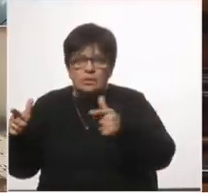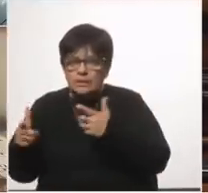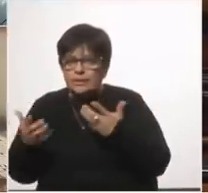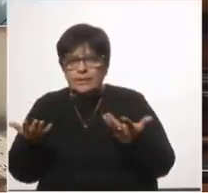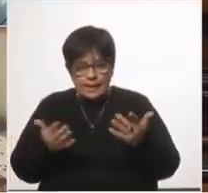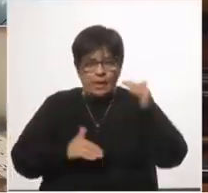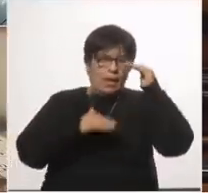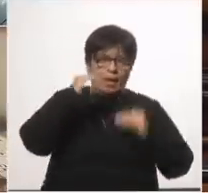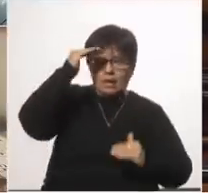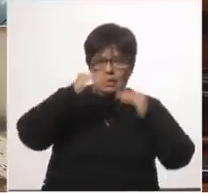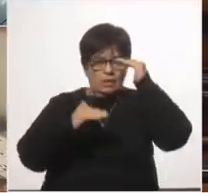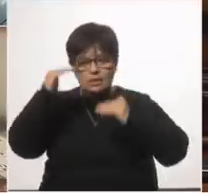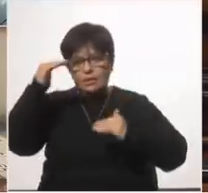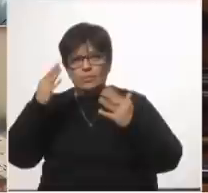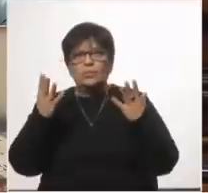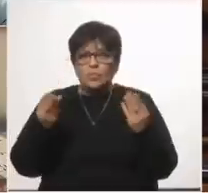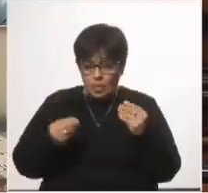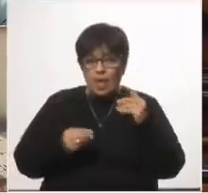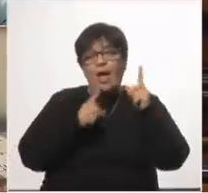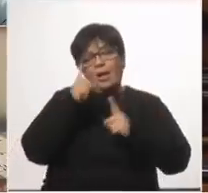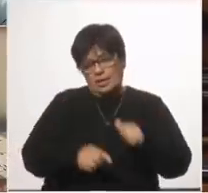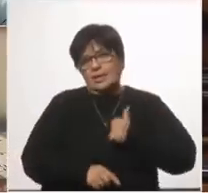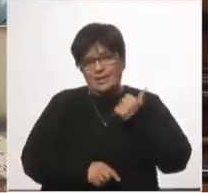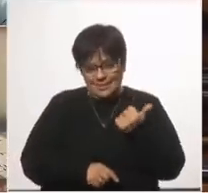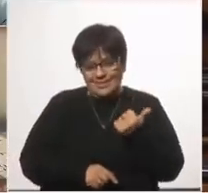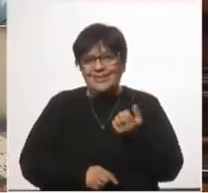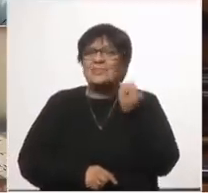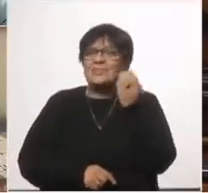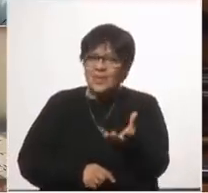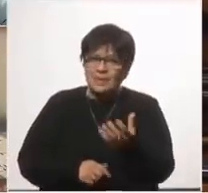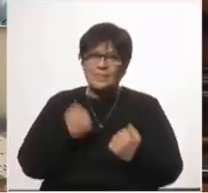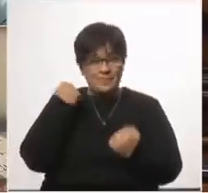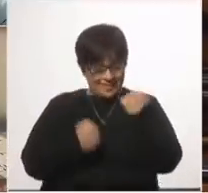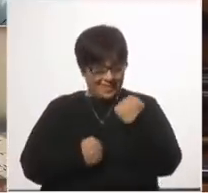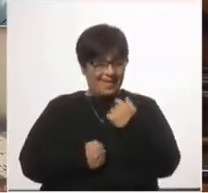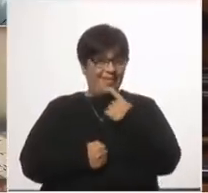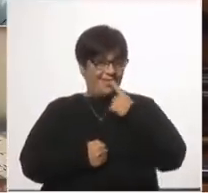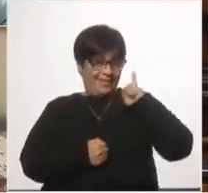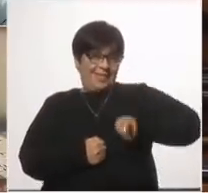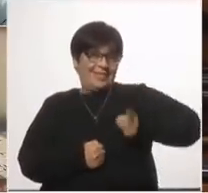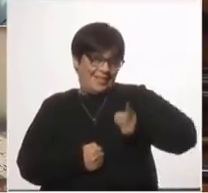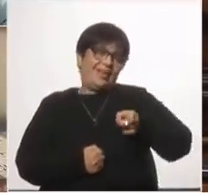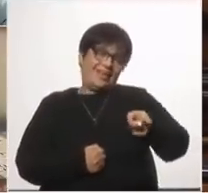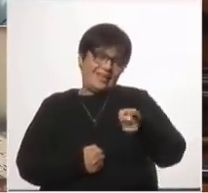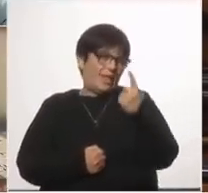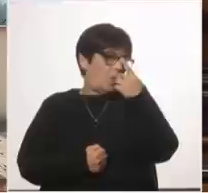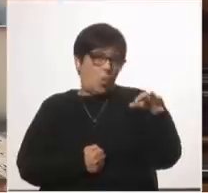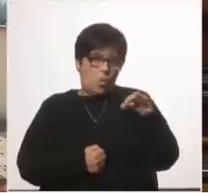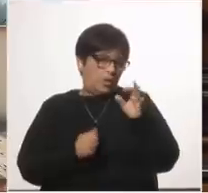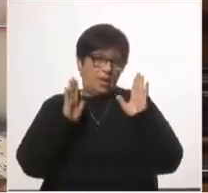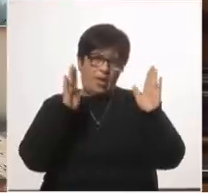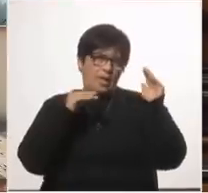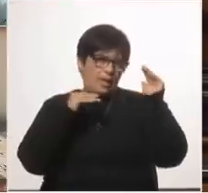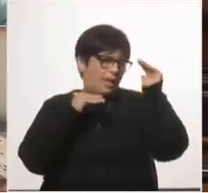es muy desigual algunos ganaron mucho porque en economía en economía política que es la única que vale para